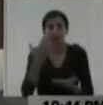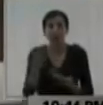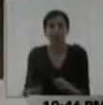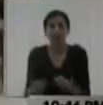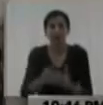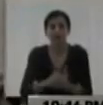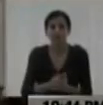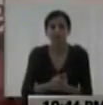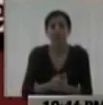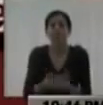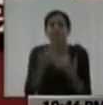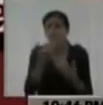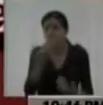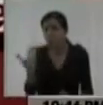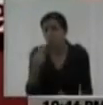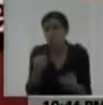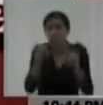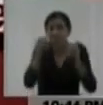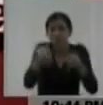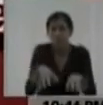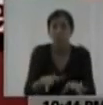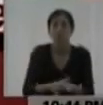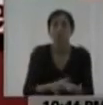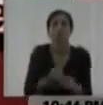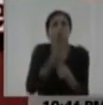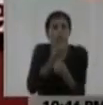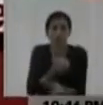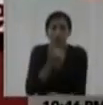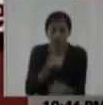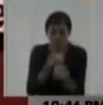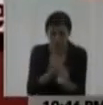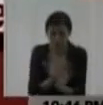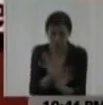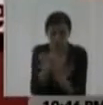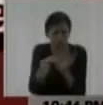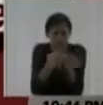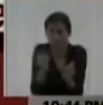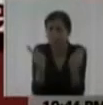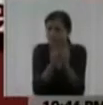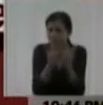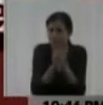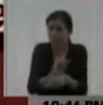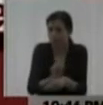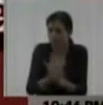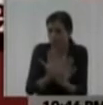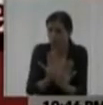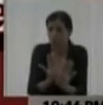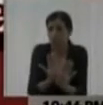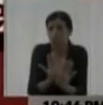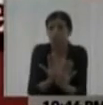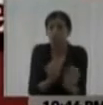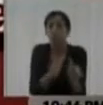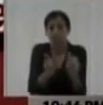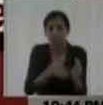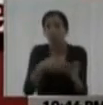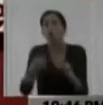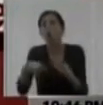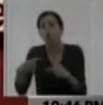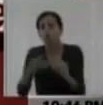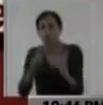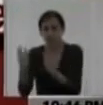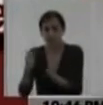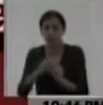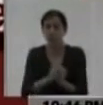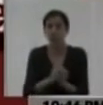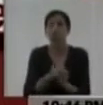Acaba de renunciar. Les voy a echar un cuento. Rapidito. No hemos empezado ese segmento, pero esta foto había que